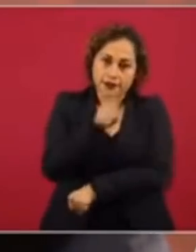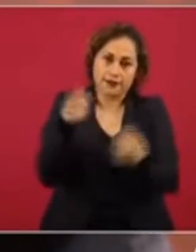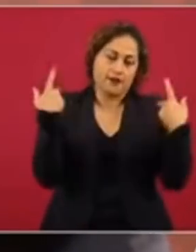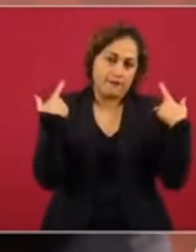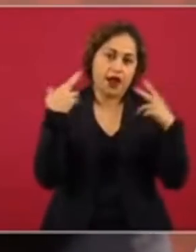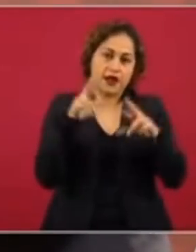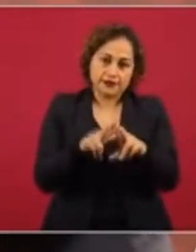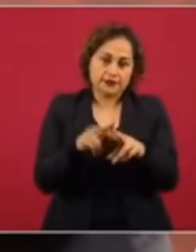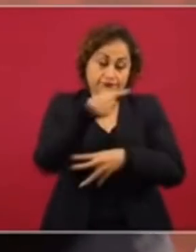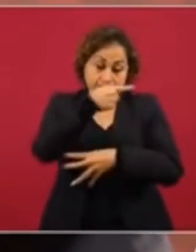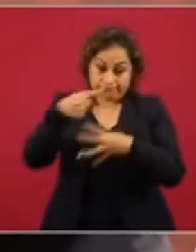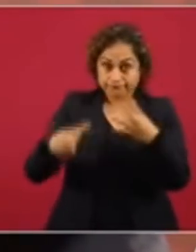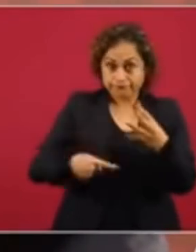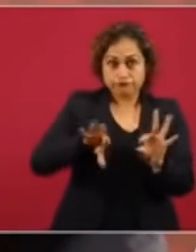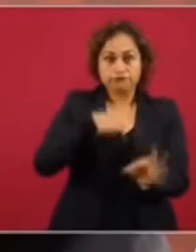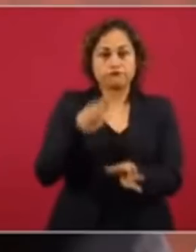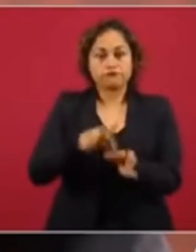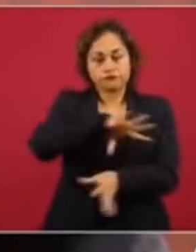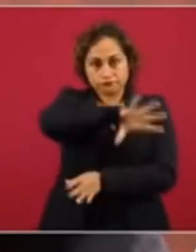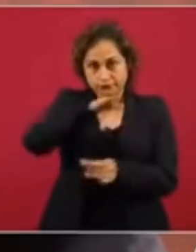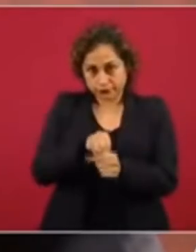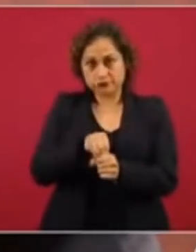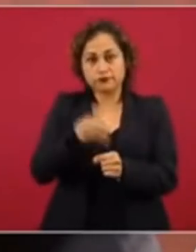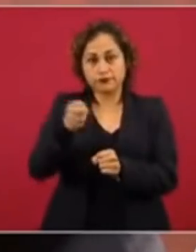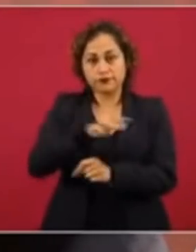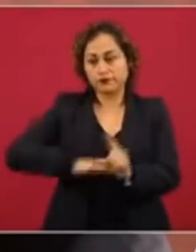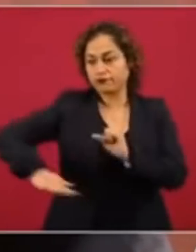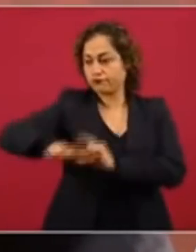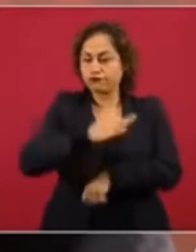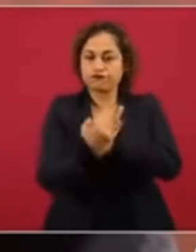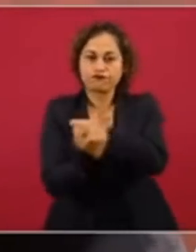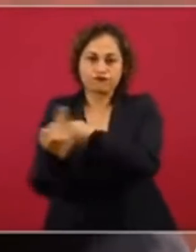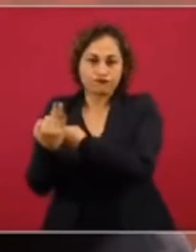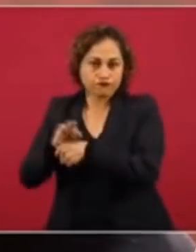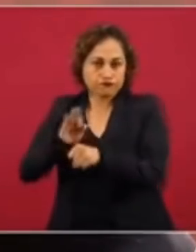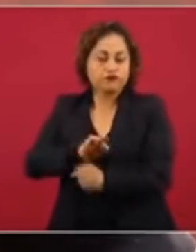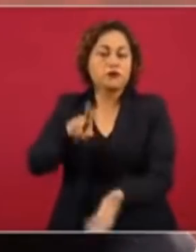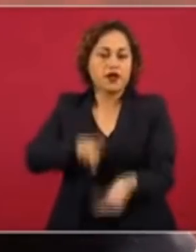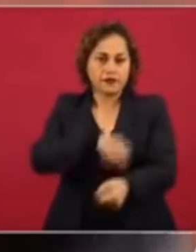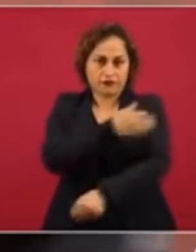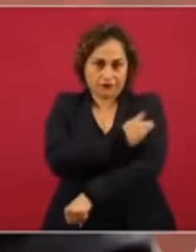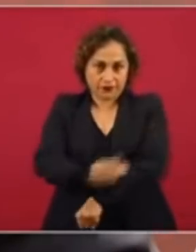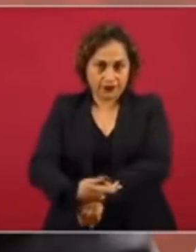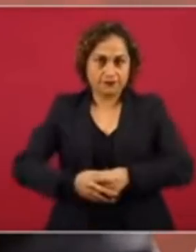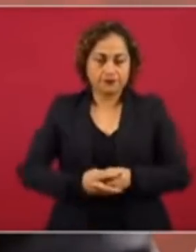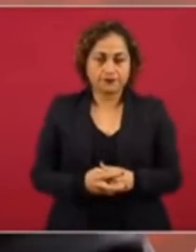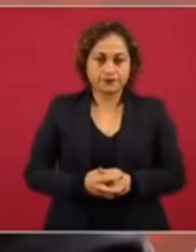Entonces, se logra la protección en la familia. Y luego,